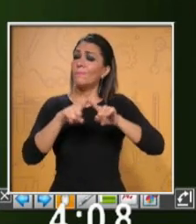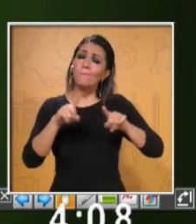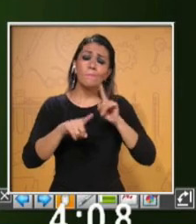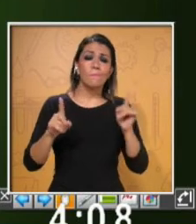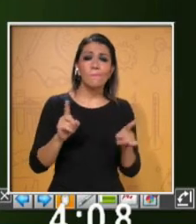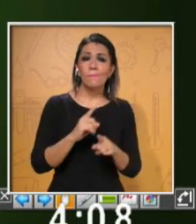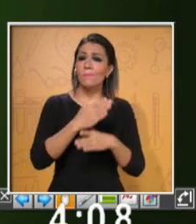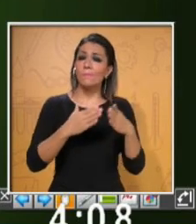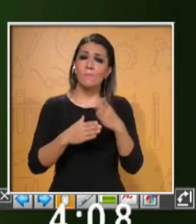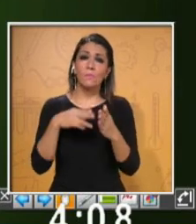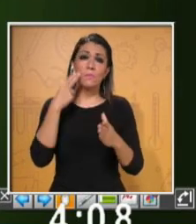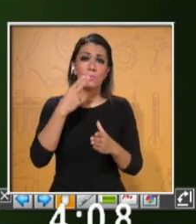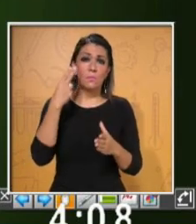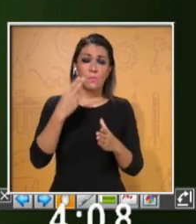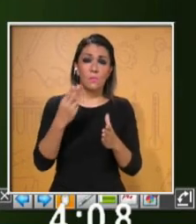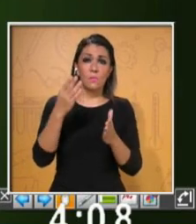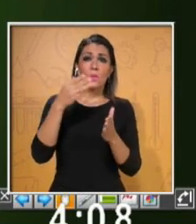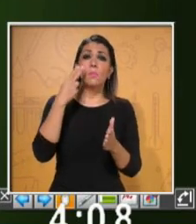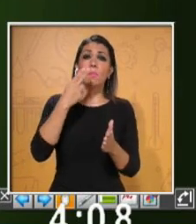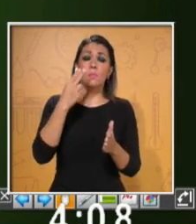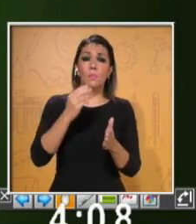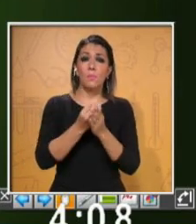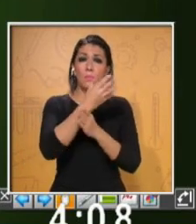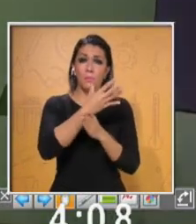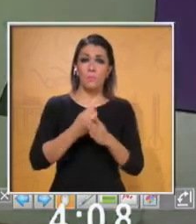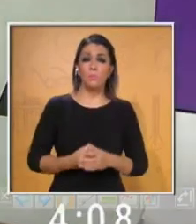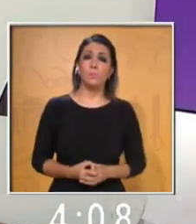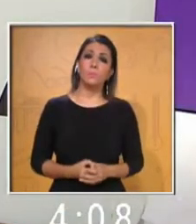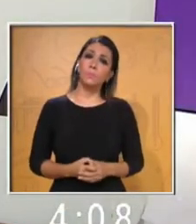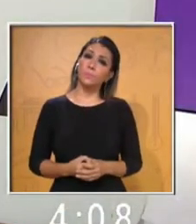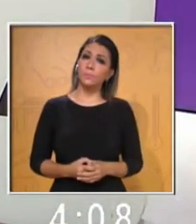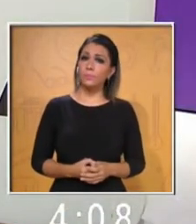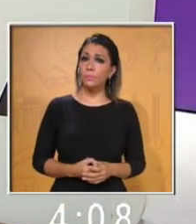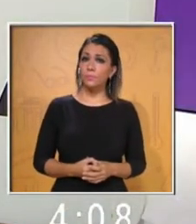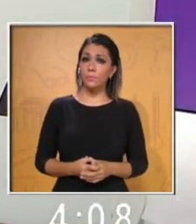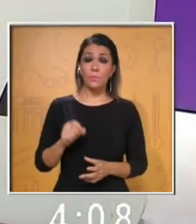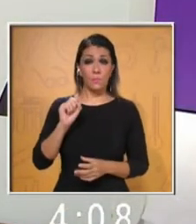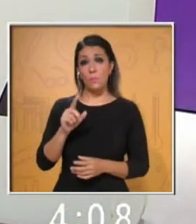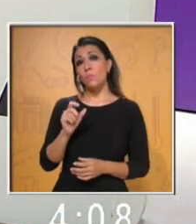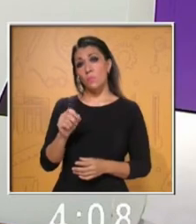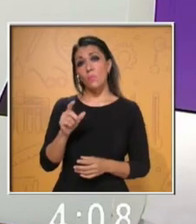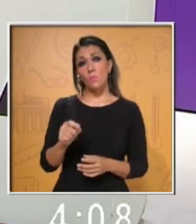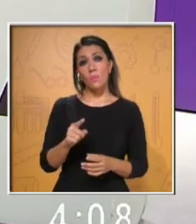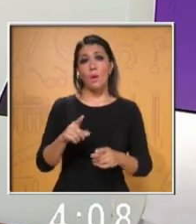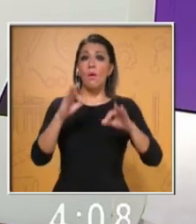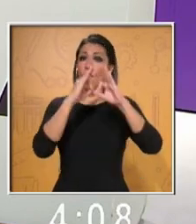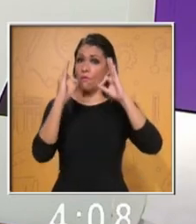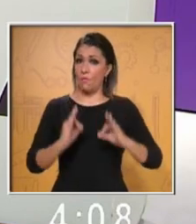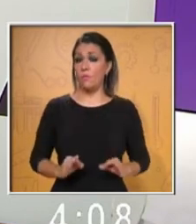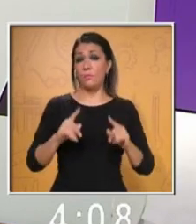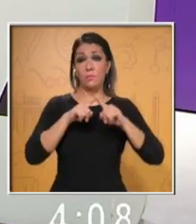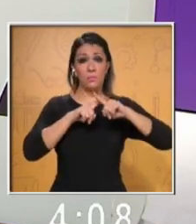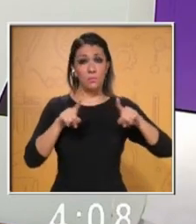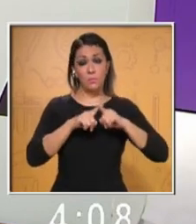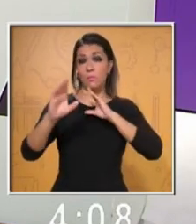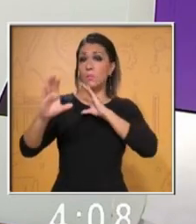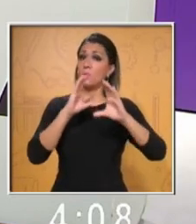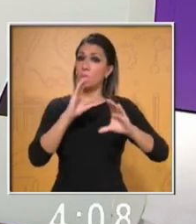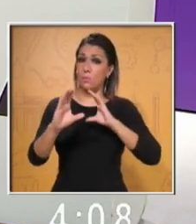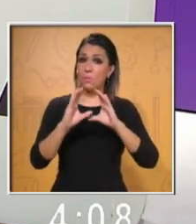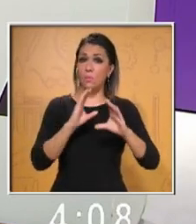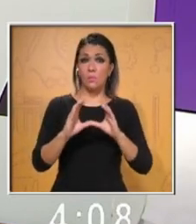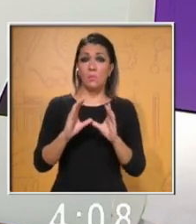de tu bibliografía. And then the different ways of communication. También diferentes formas de comunicación.